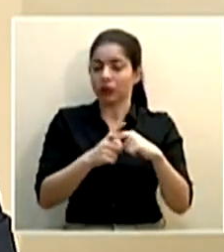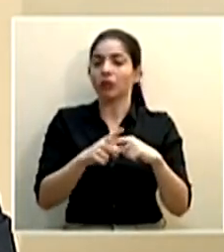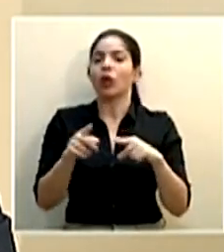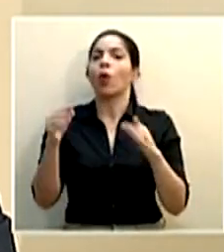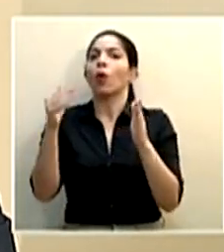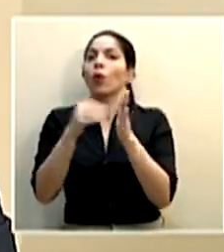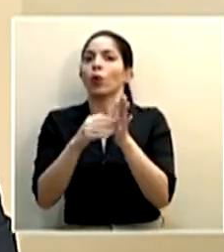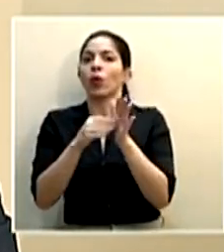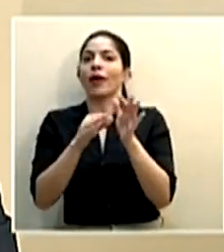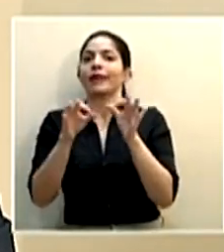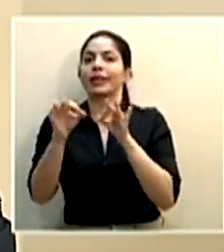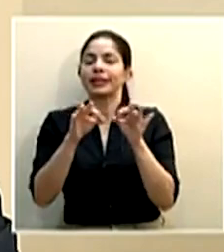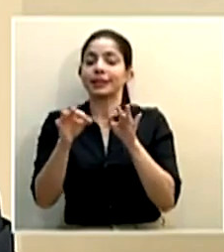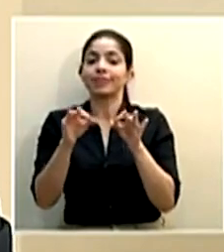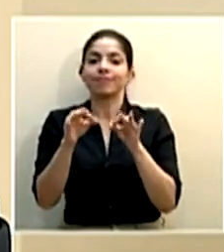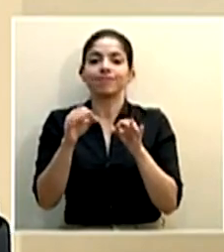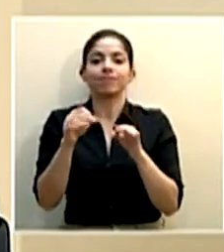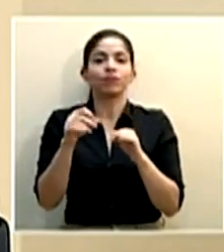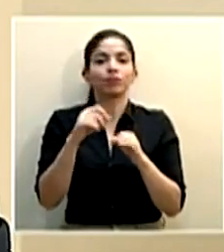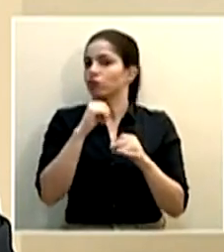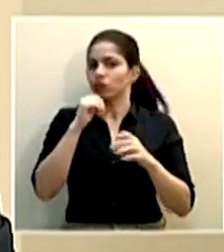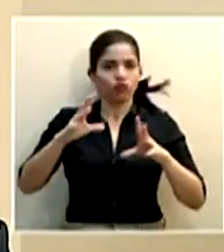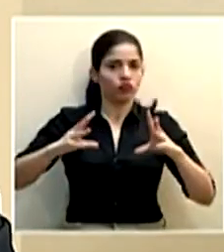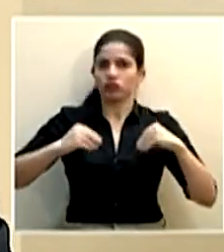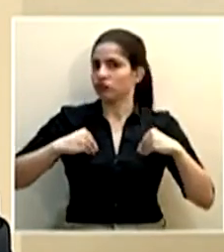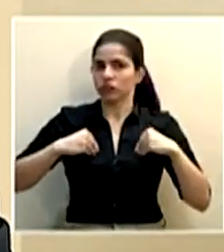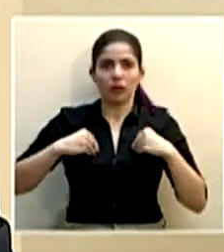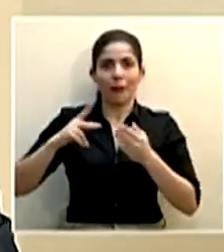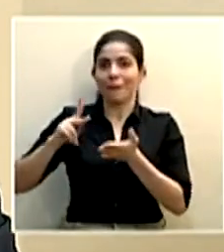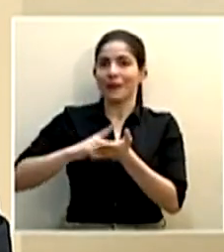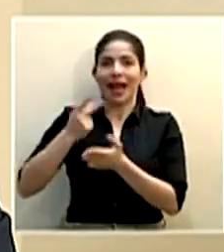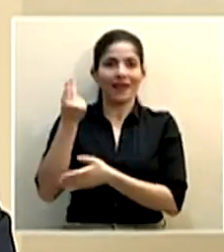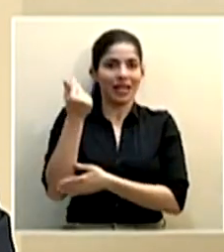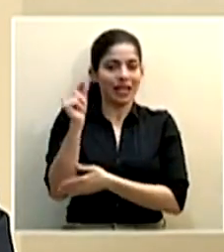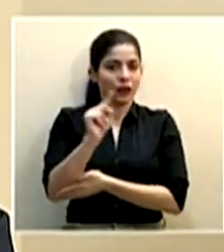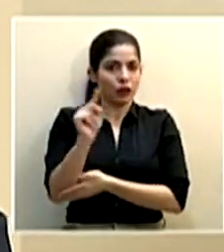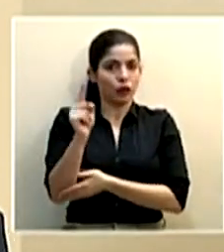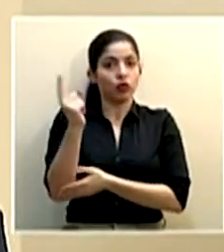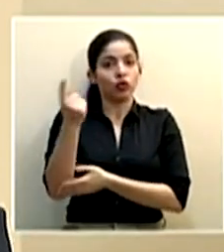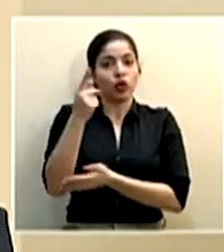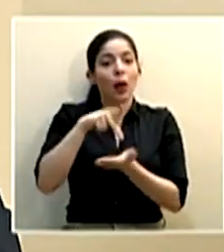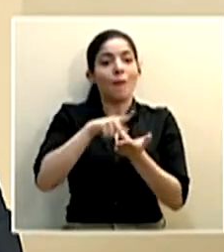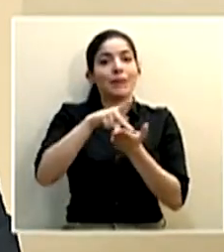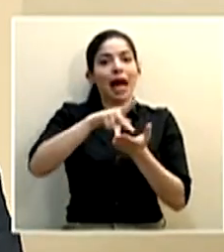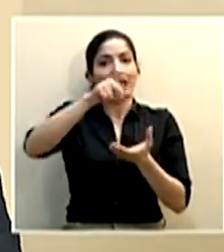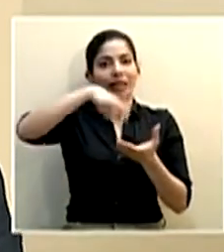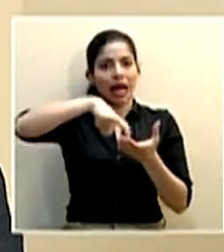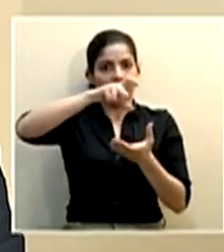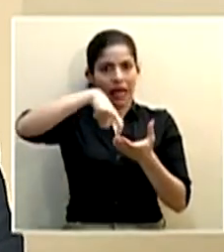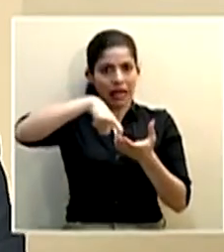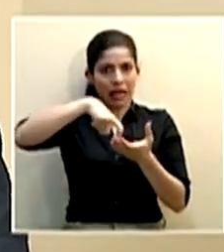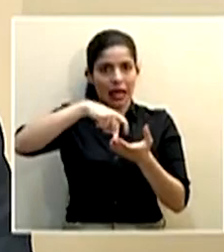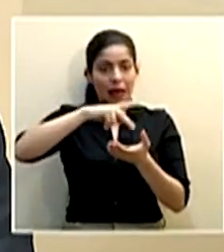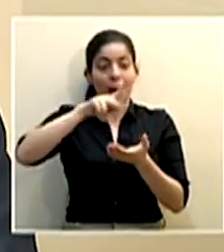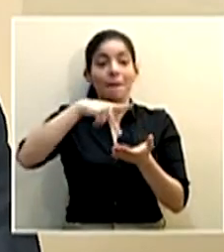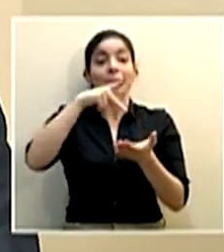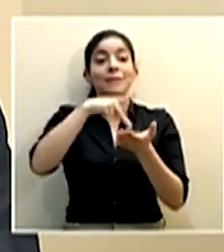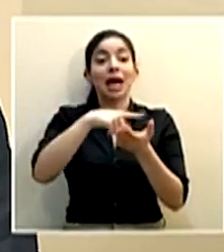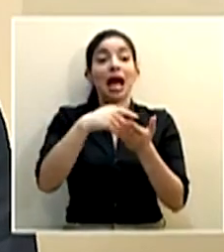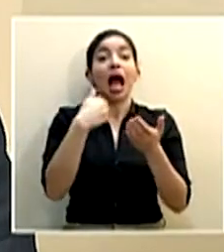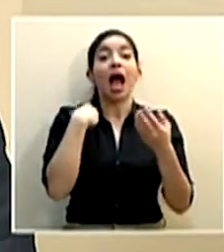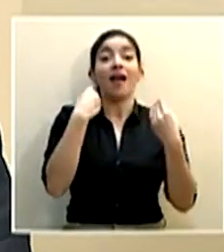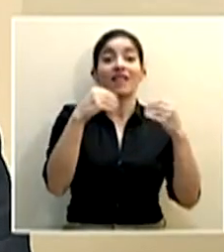que no vamos a aceptar el pago en efectivo sino solamente por tarjeta y en aquellos parques que están en línea puede ser